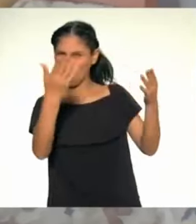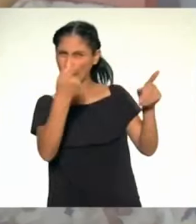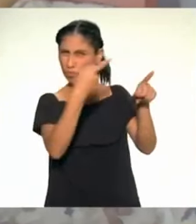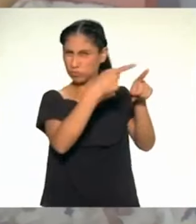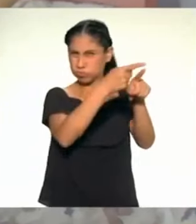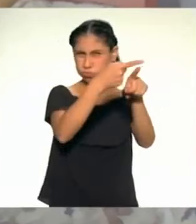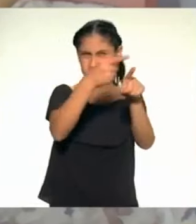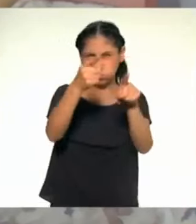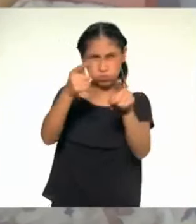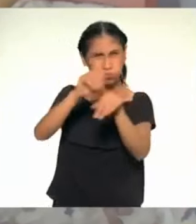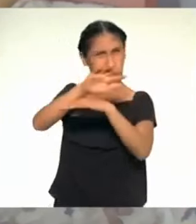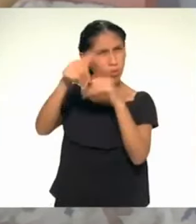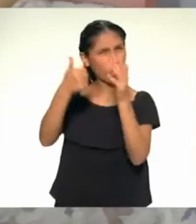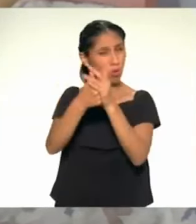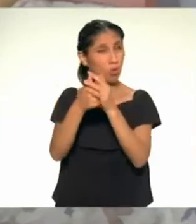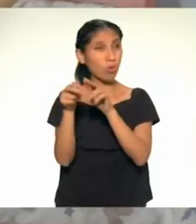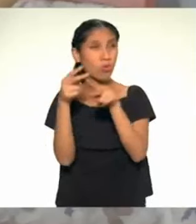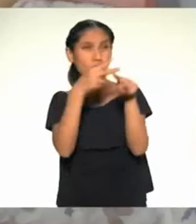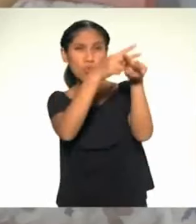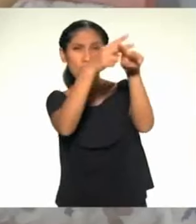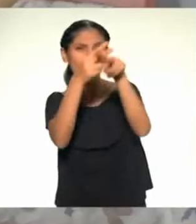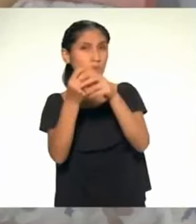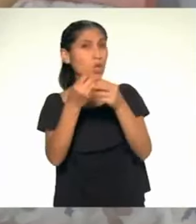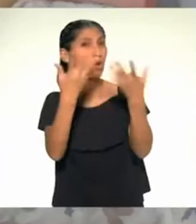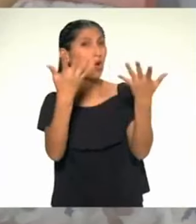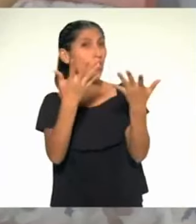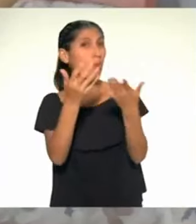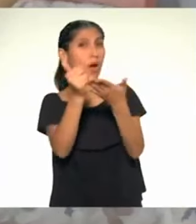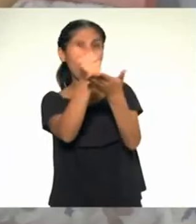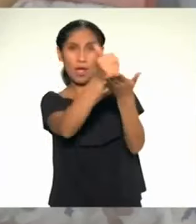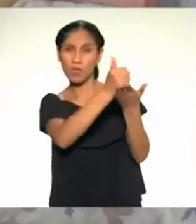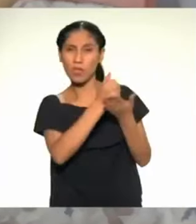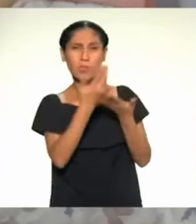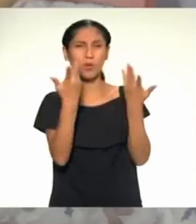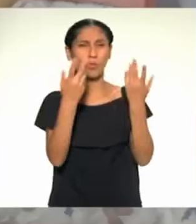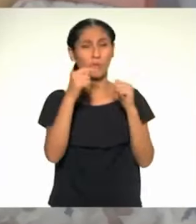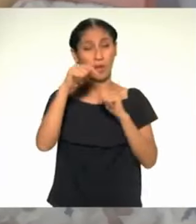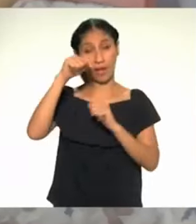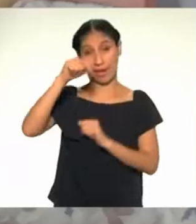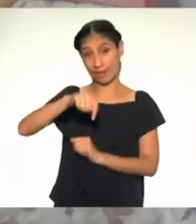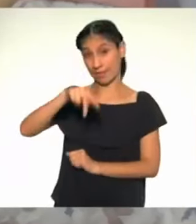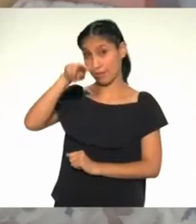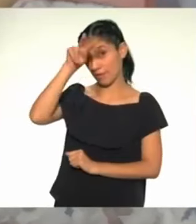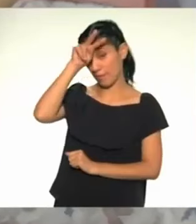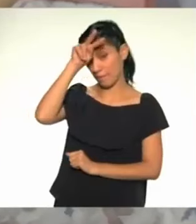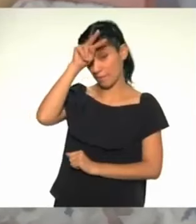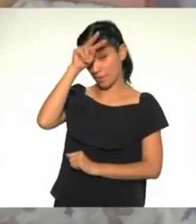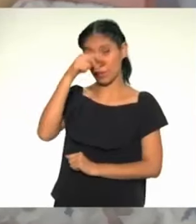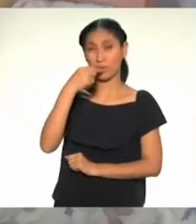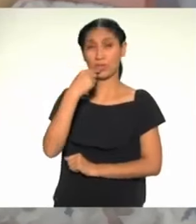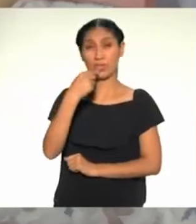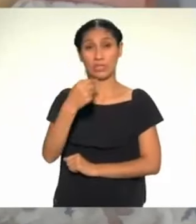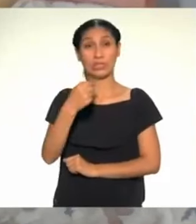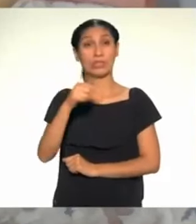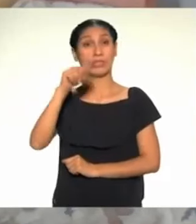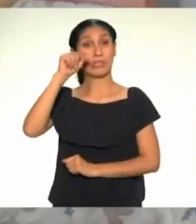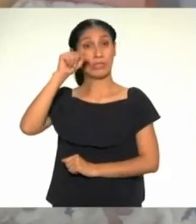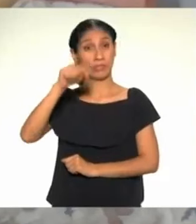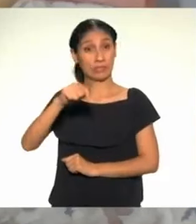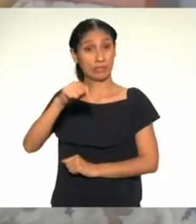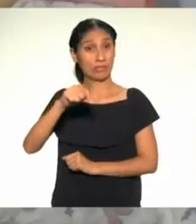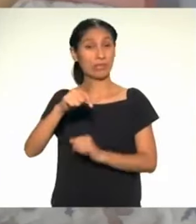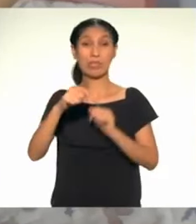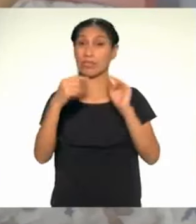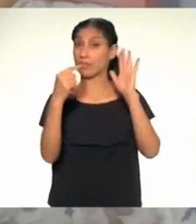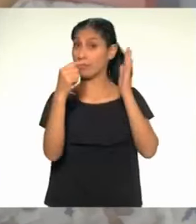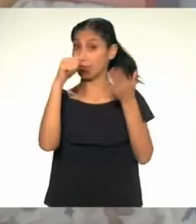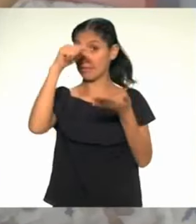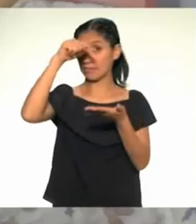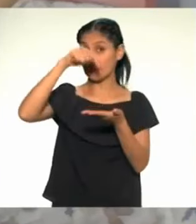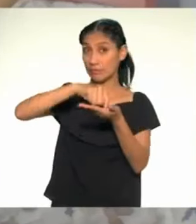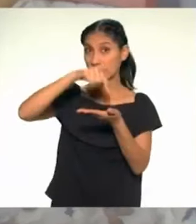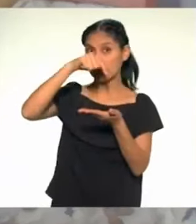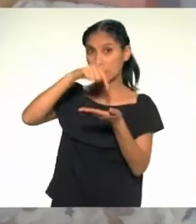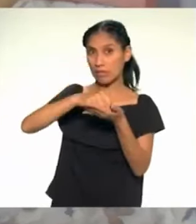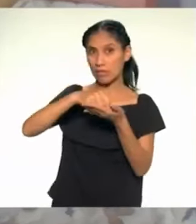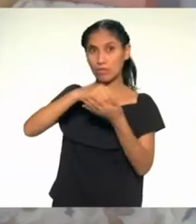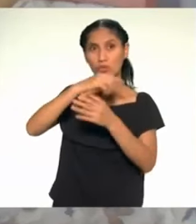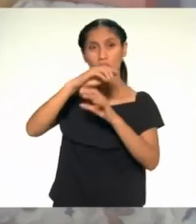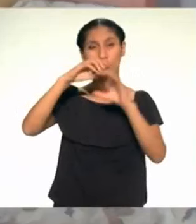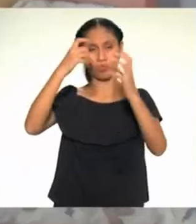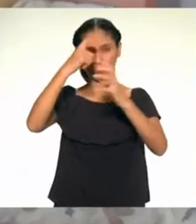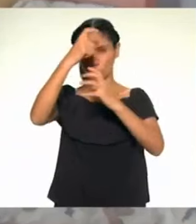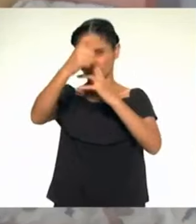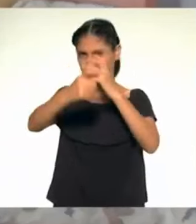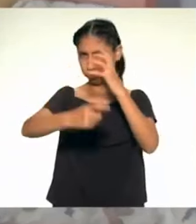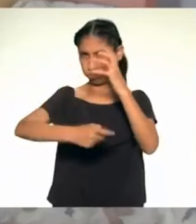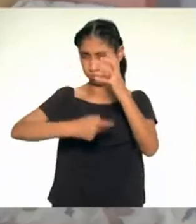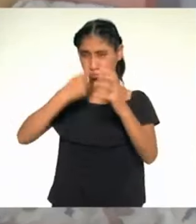Por eso quisiera preguntarte, ¿por qué el Perú es considerado como centro mundial de recursos genéticos? ¿Por qué el Perú es un país